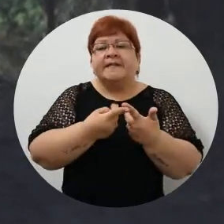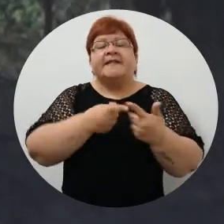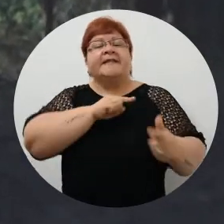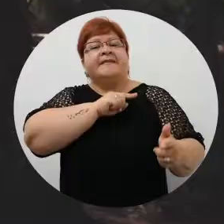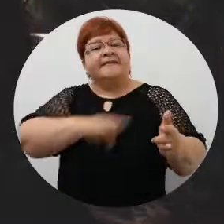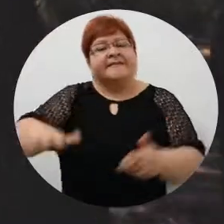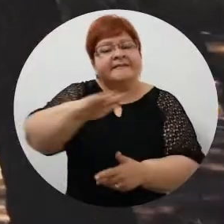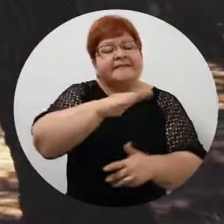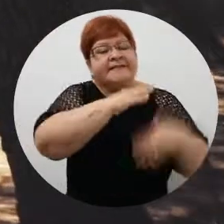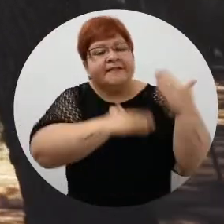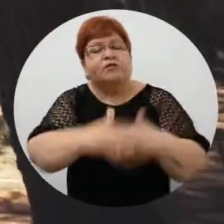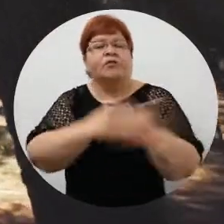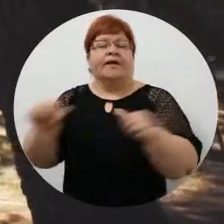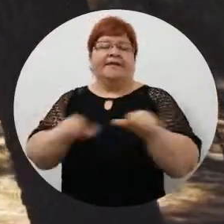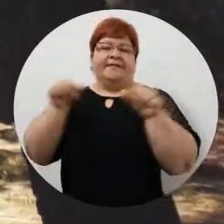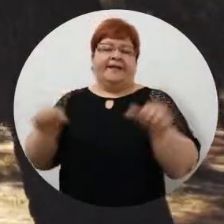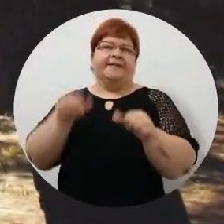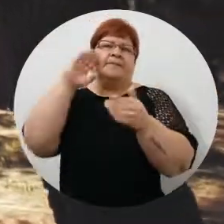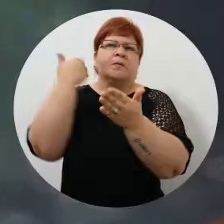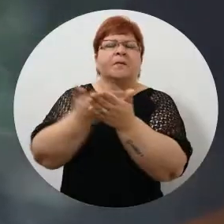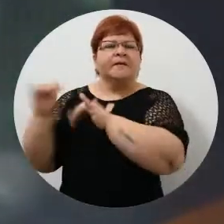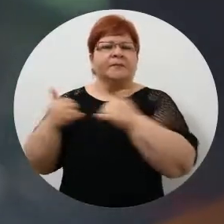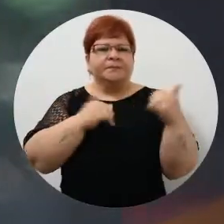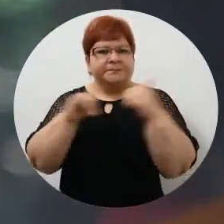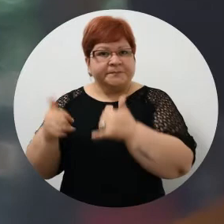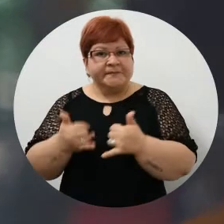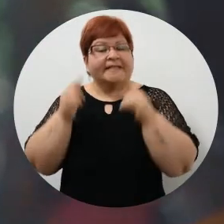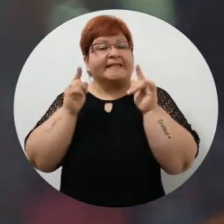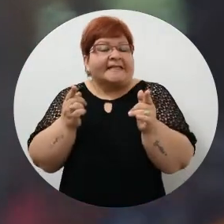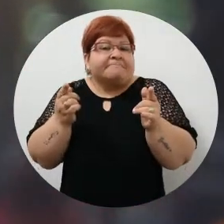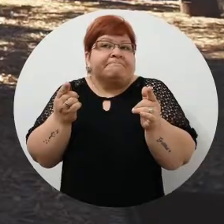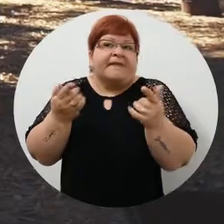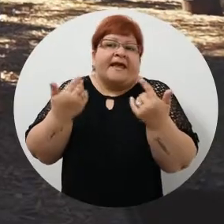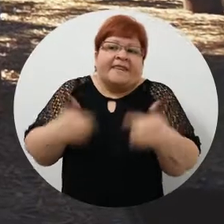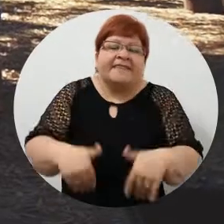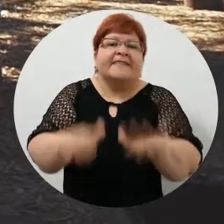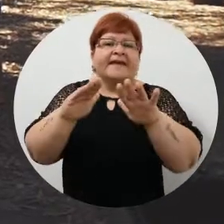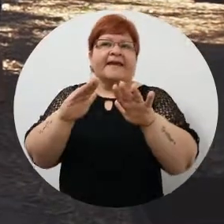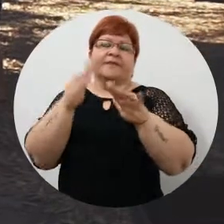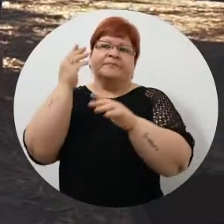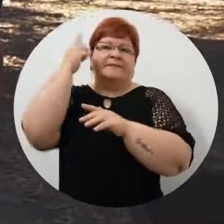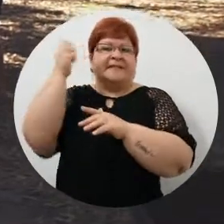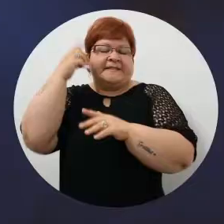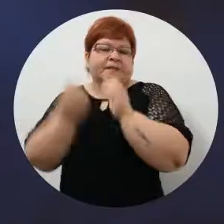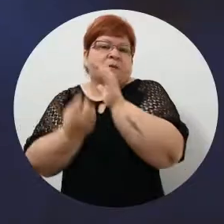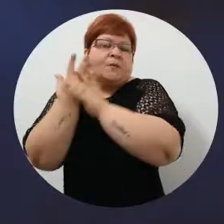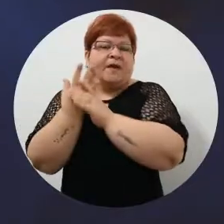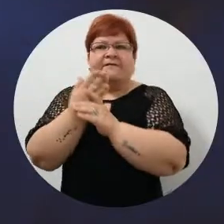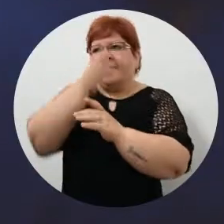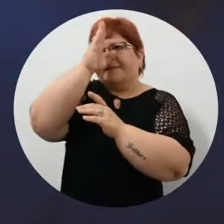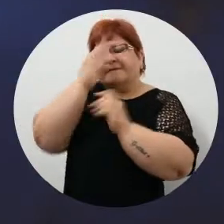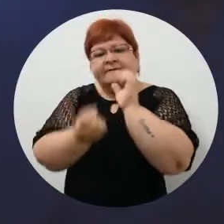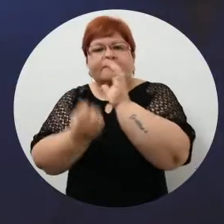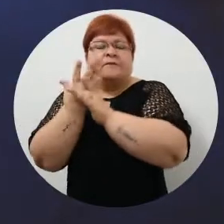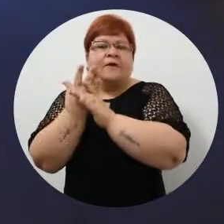también se generan propuestas recreativas, lúdicas, que permitan tener nuevas experiencias y generar nuevos aprendizajes en los